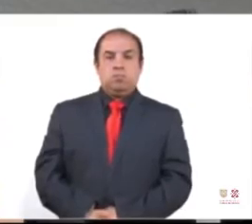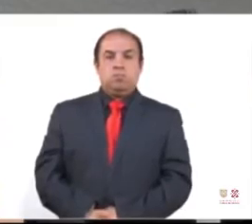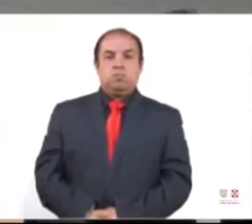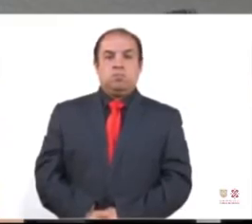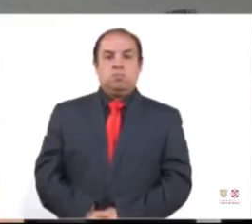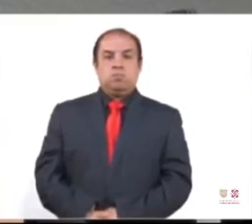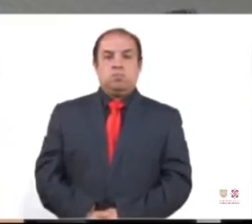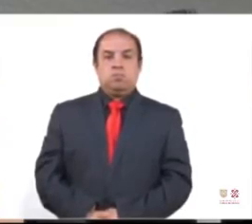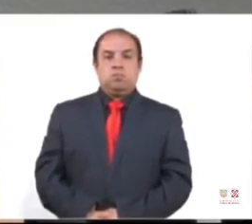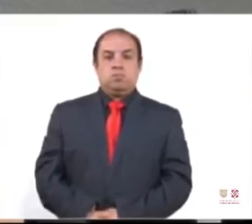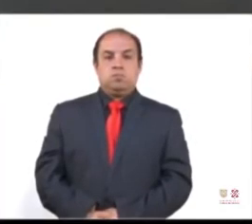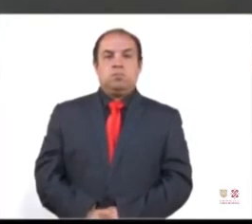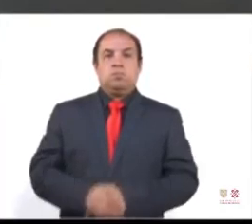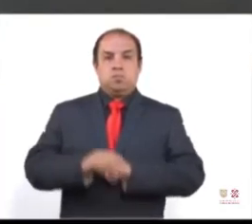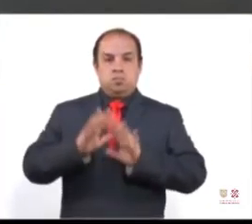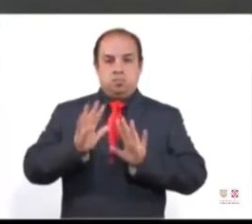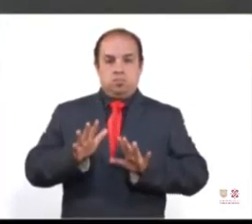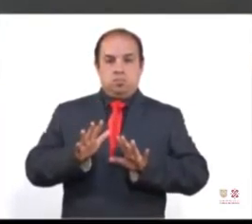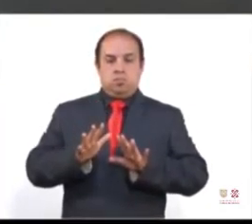Ha identificado.